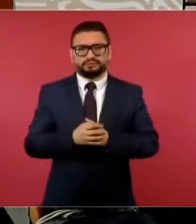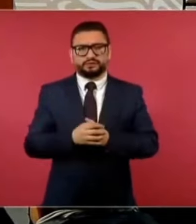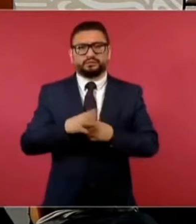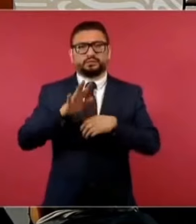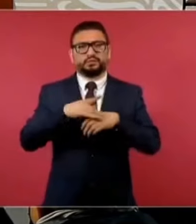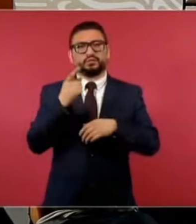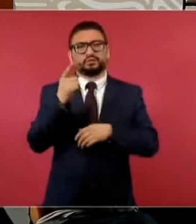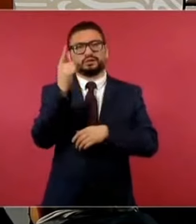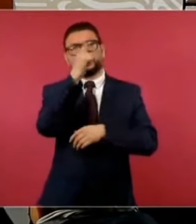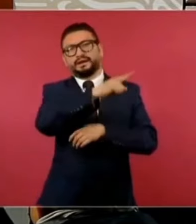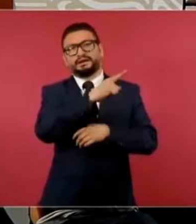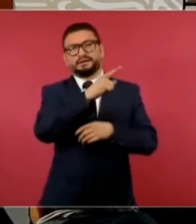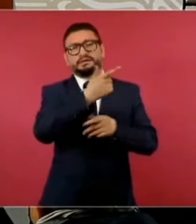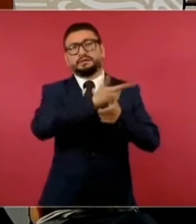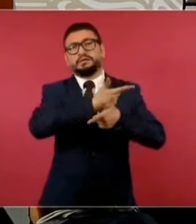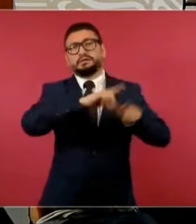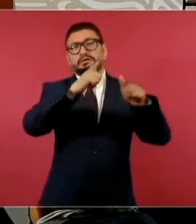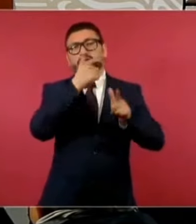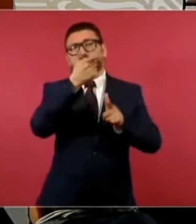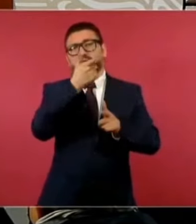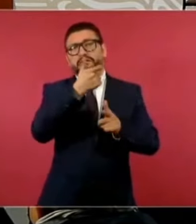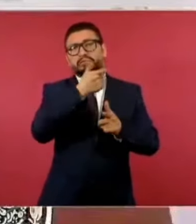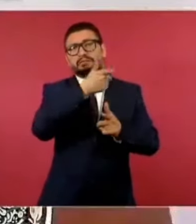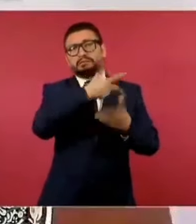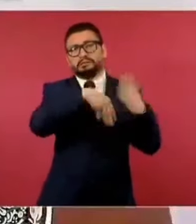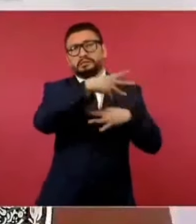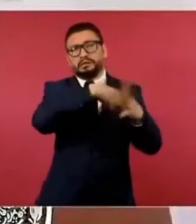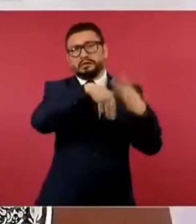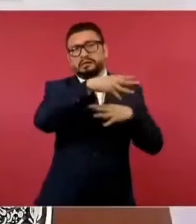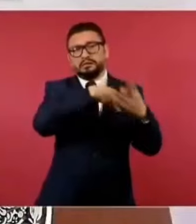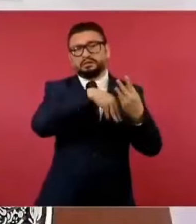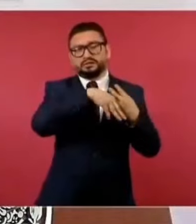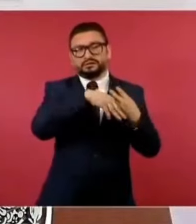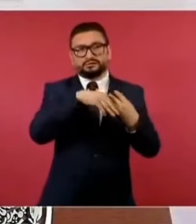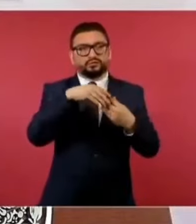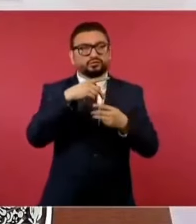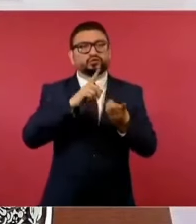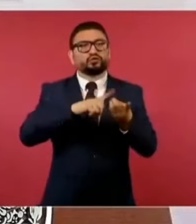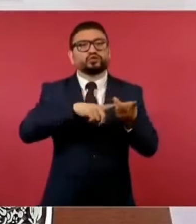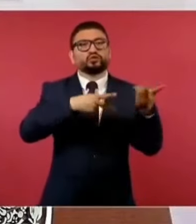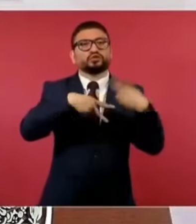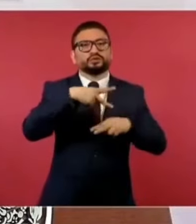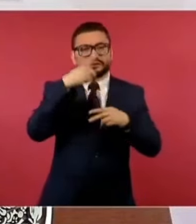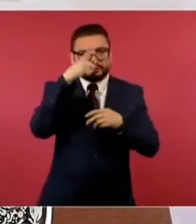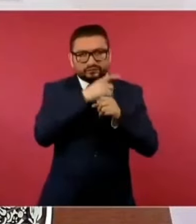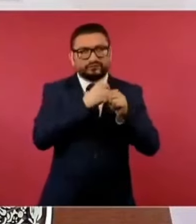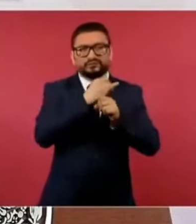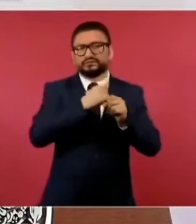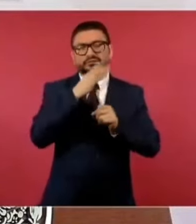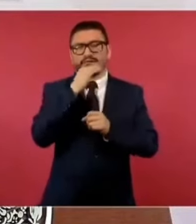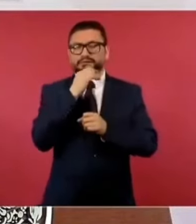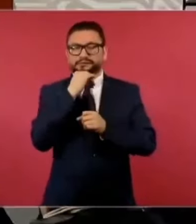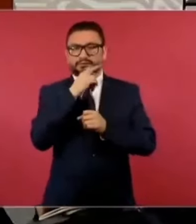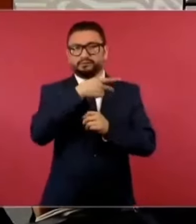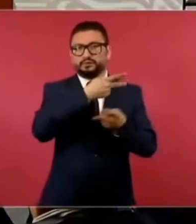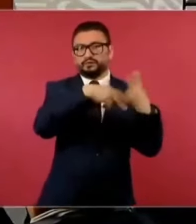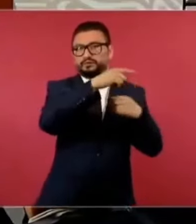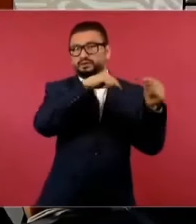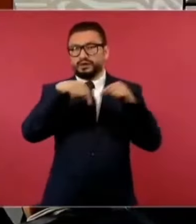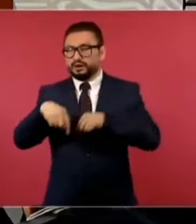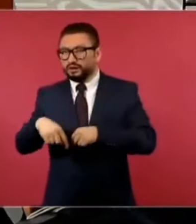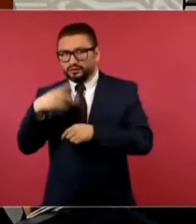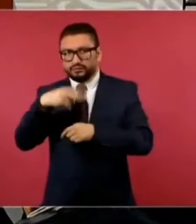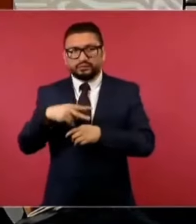como hay ahí paraíso, pues es mucho más difícil rastrear. Pero lo que a lo mejor no se está